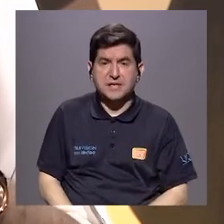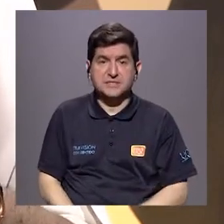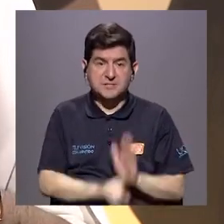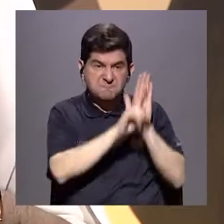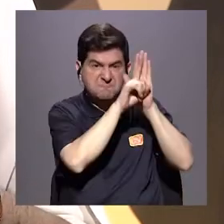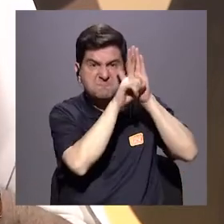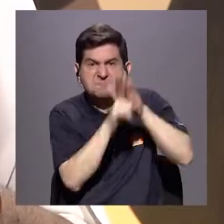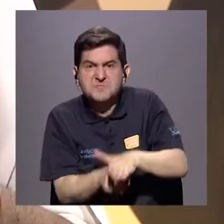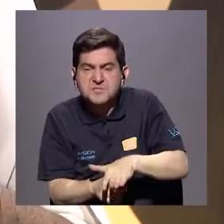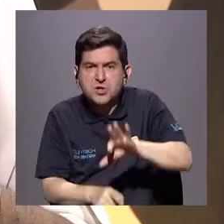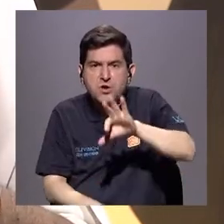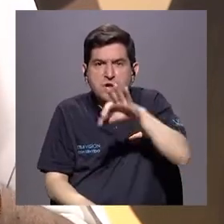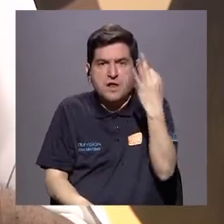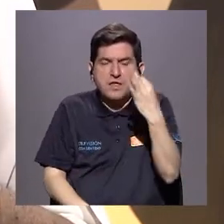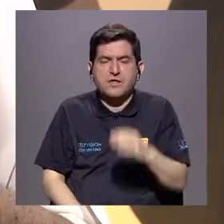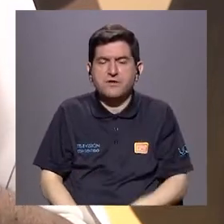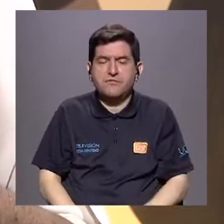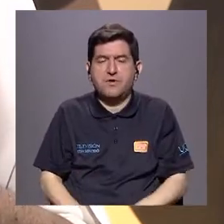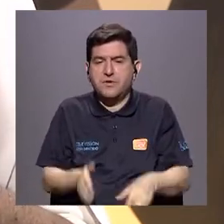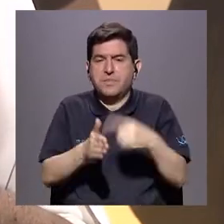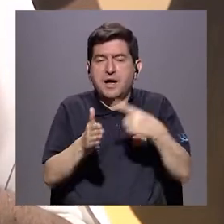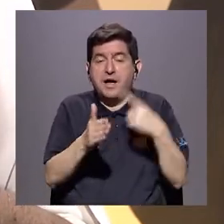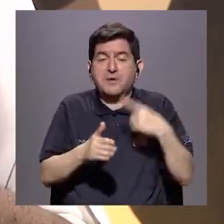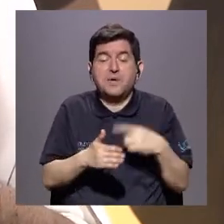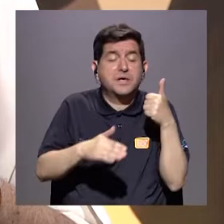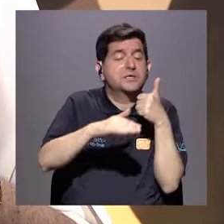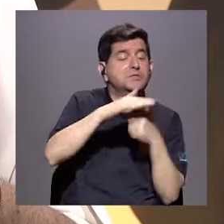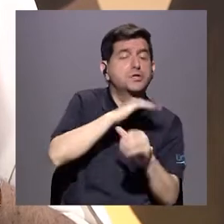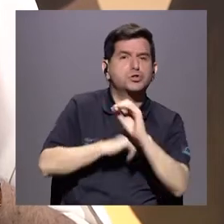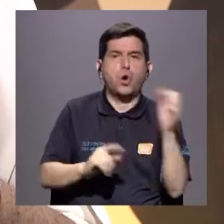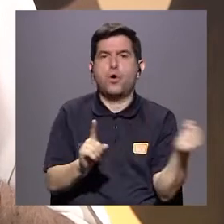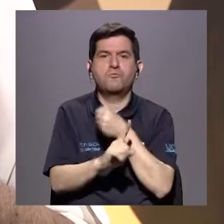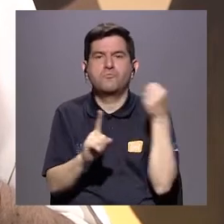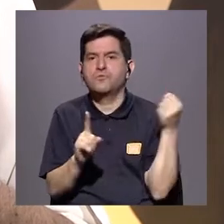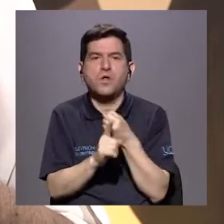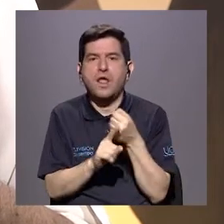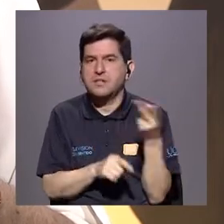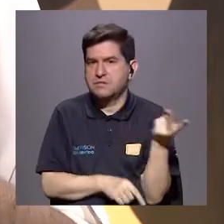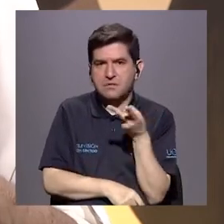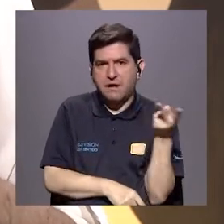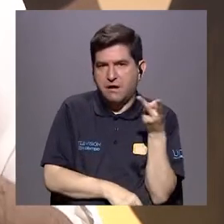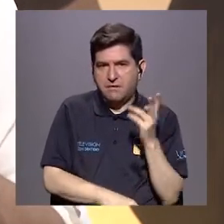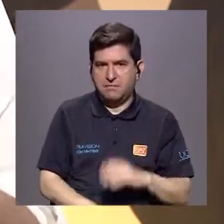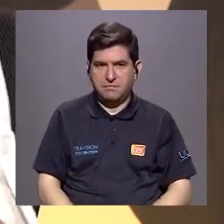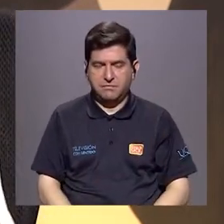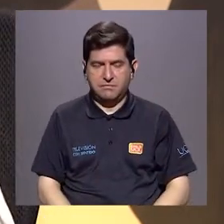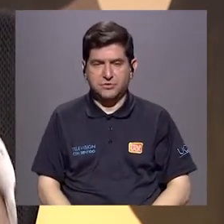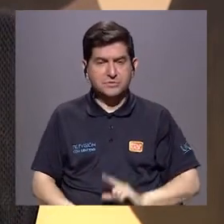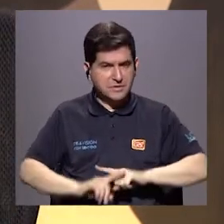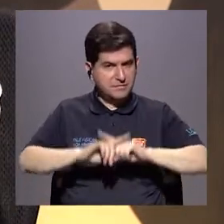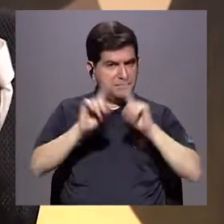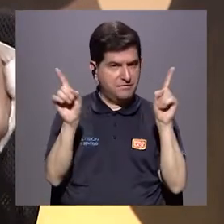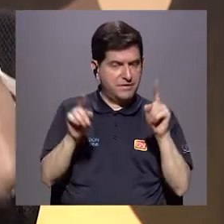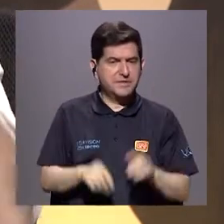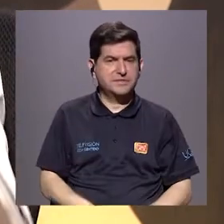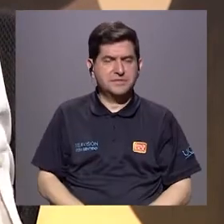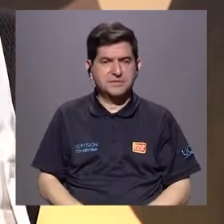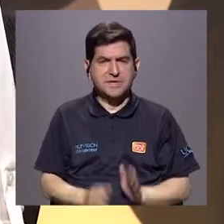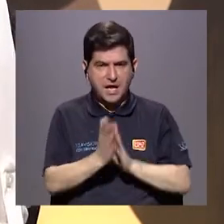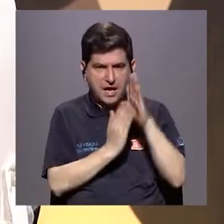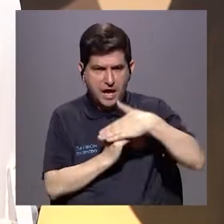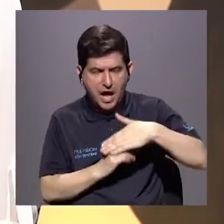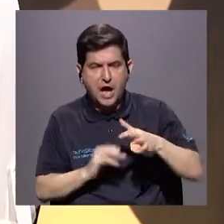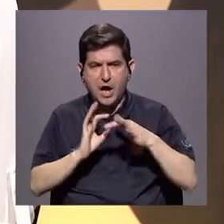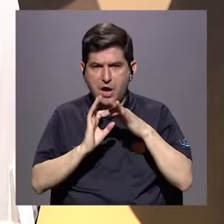coerciona de formas sutiles muchas veces o violentas otras veces. Entonces, tenemos que distinguir que hay abuso